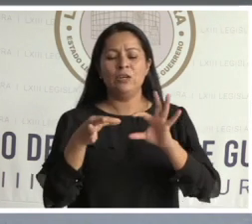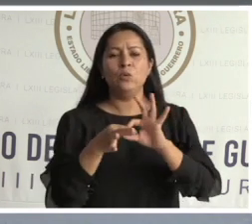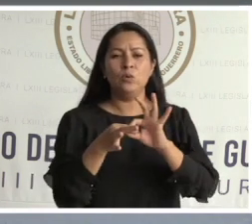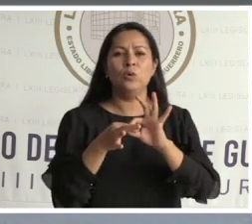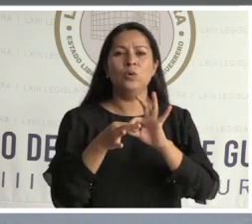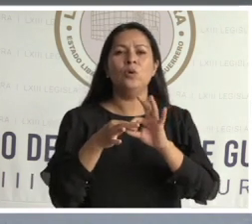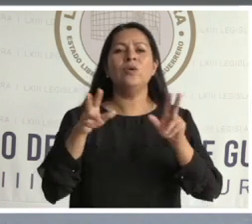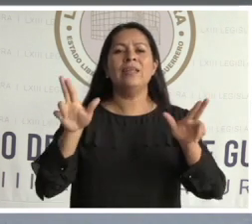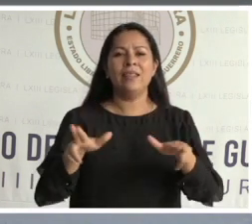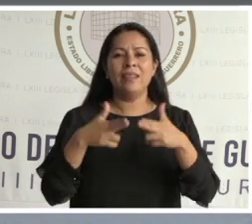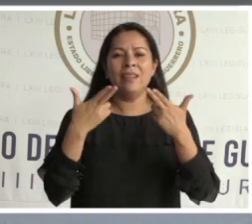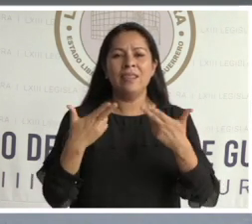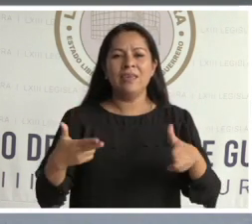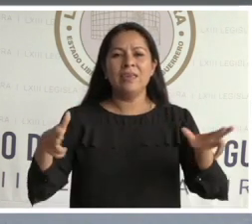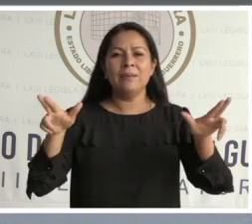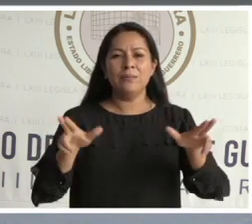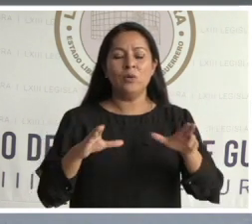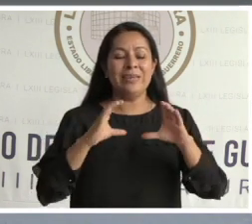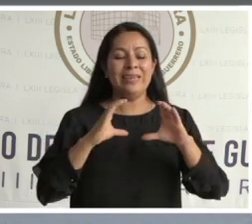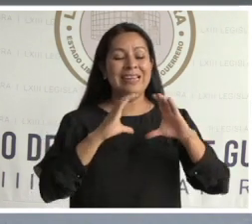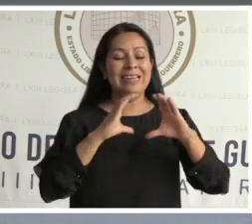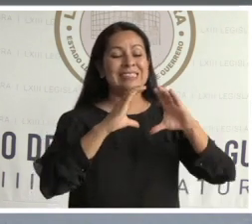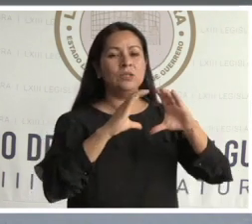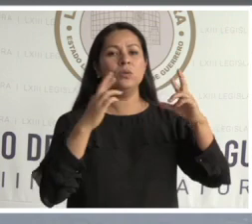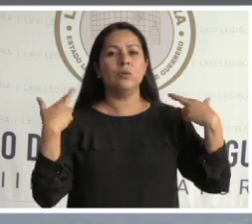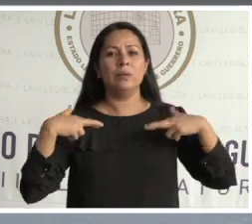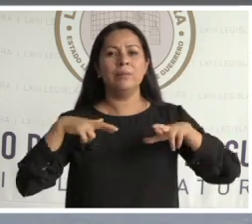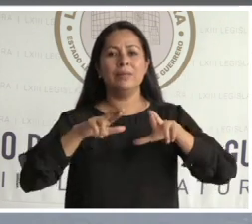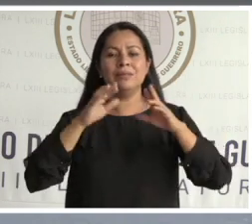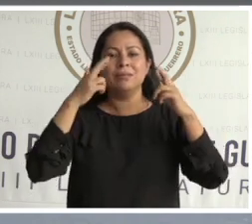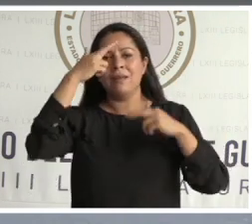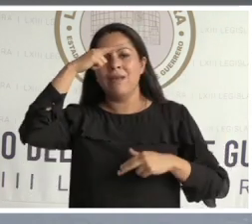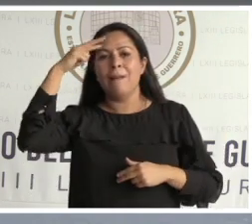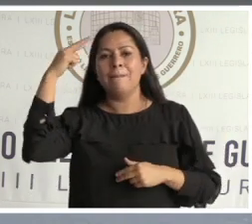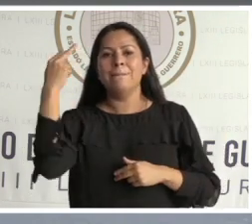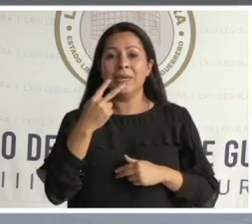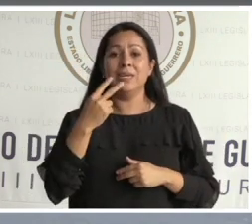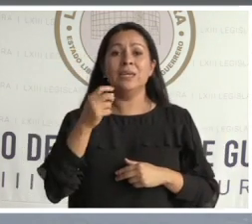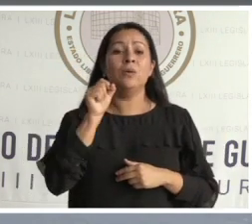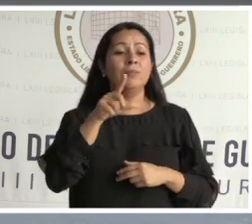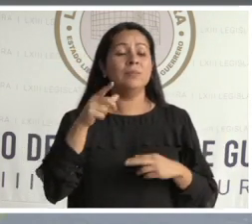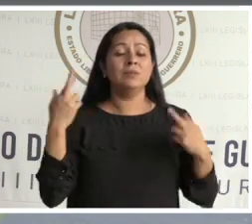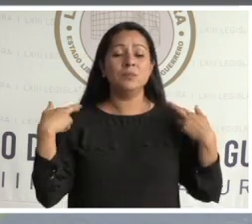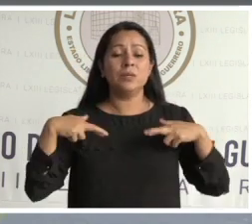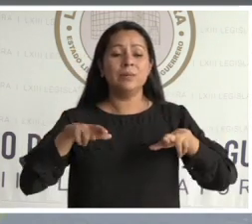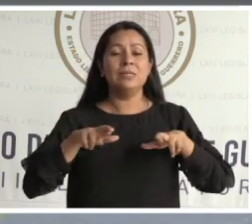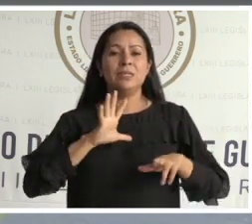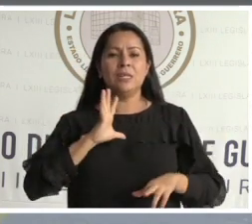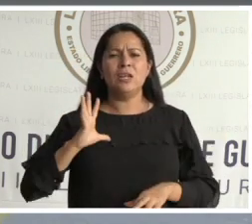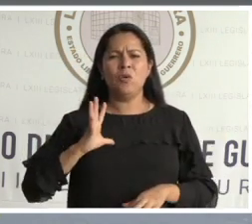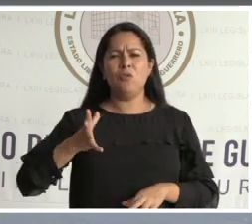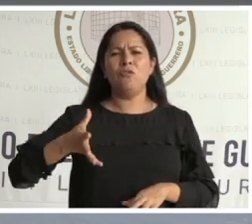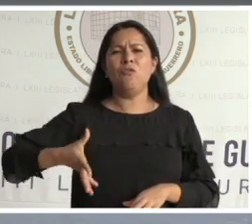nacional representan al país y con ello se representan nuestros orgullos de ser mexicanos.